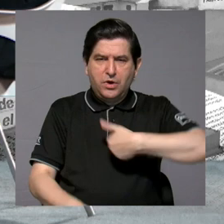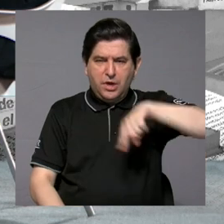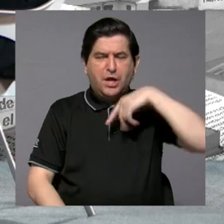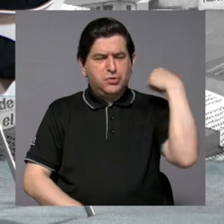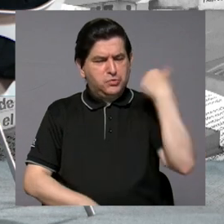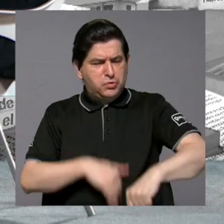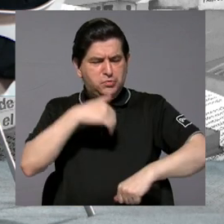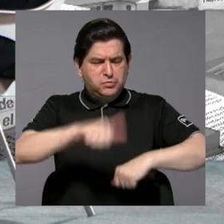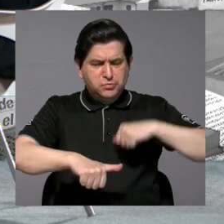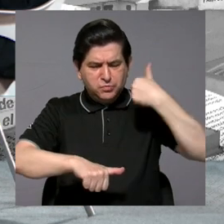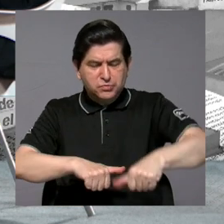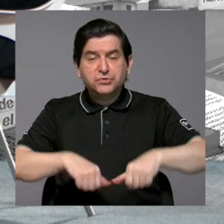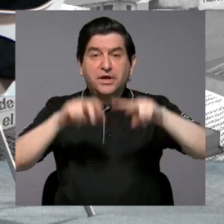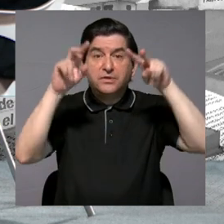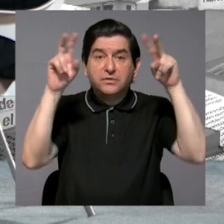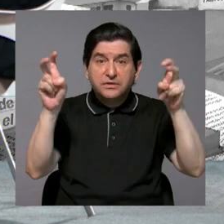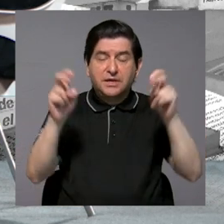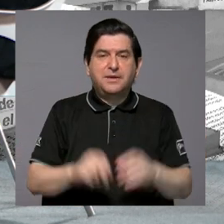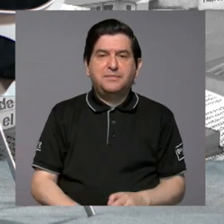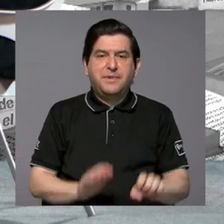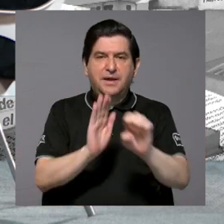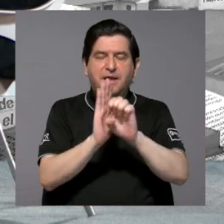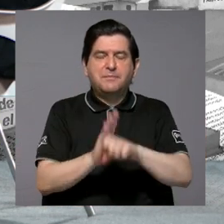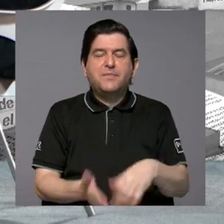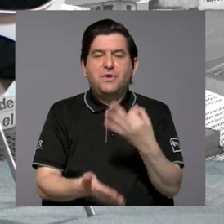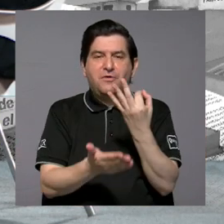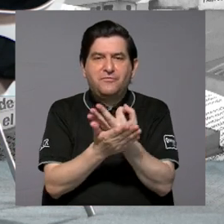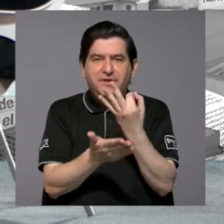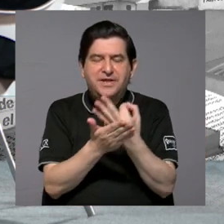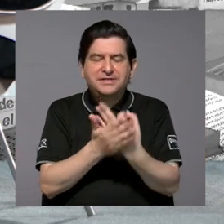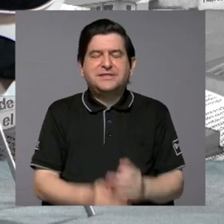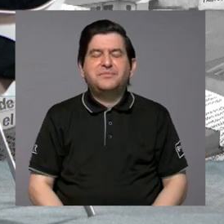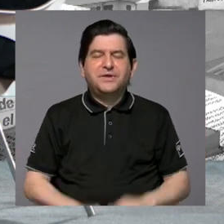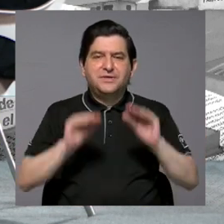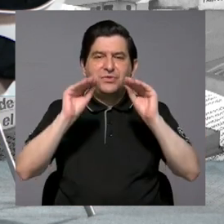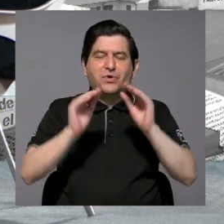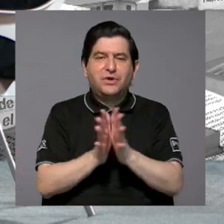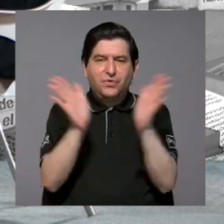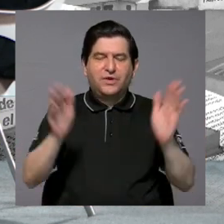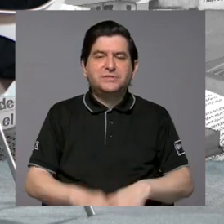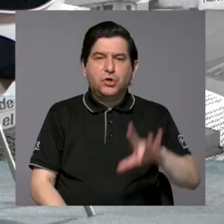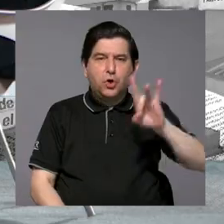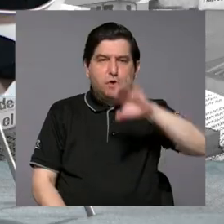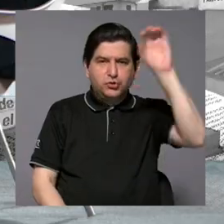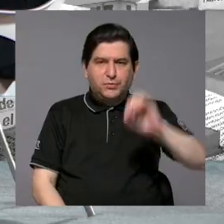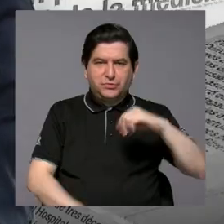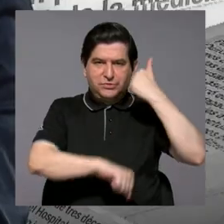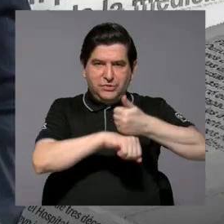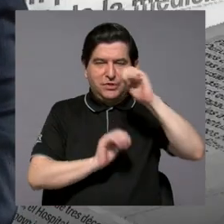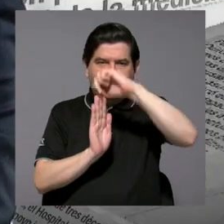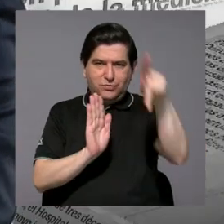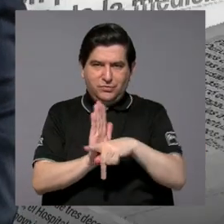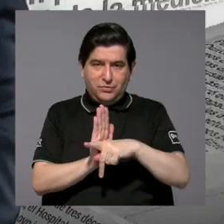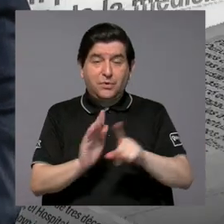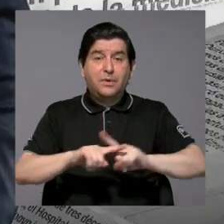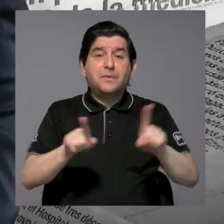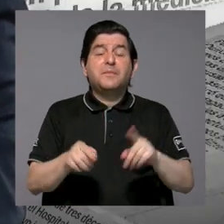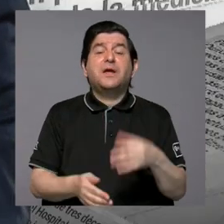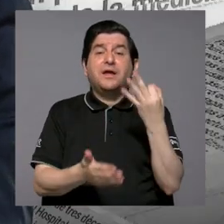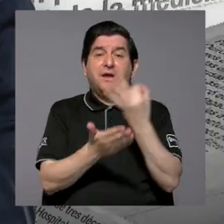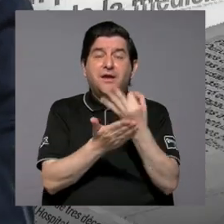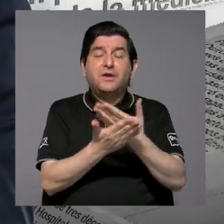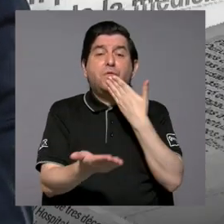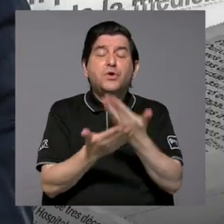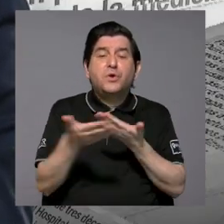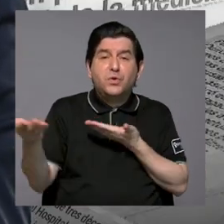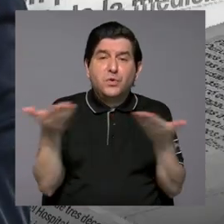estado luchando justamente por el tema, por ejemplo, del financiamiento de la educación pública, del 8% que establece la constitución política, pero también el financiamiento y los